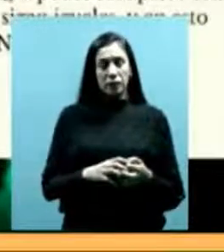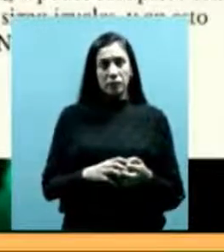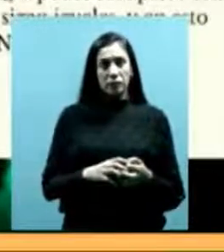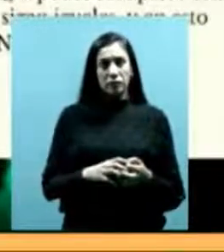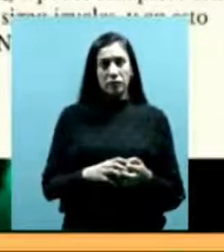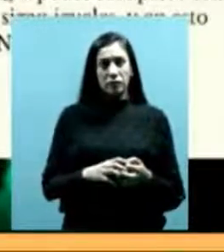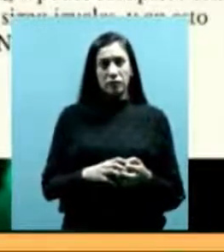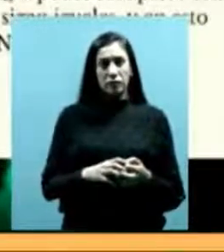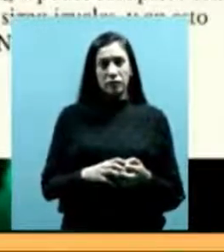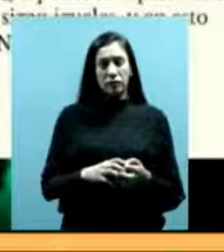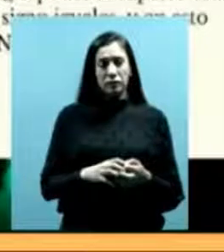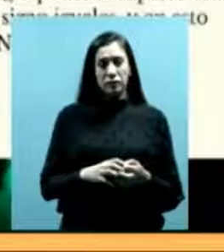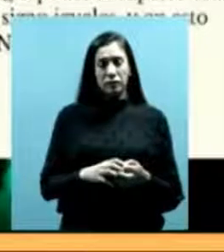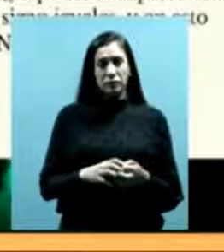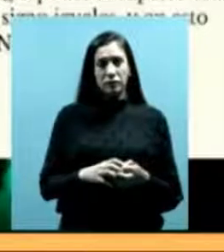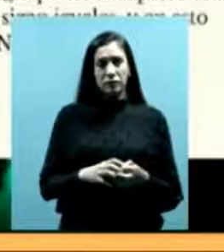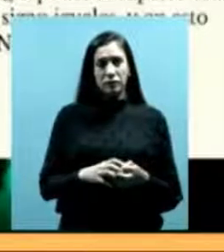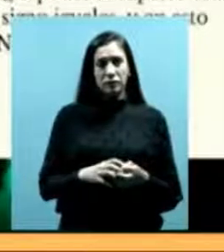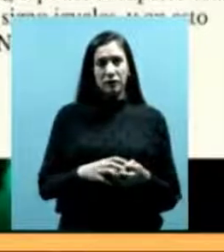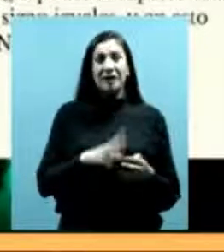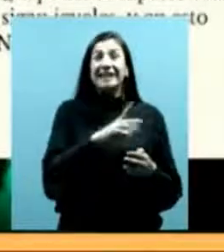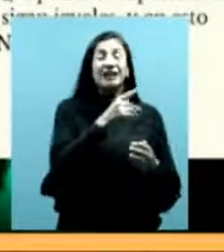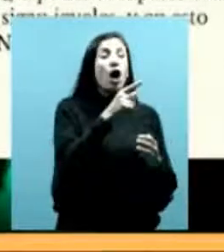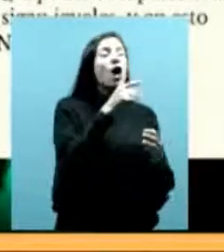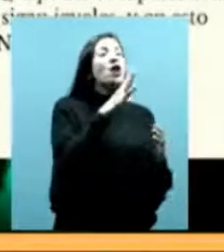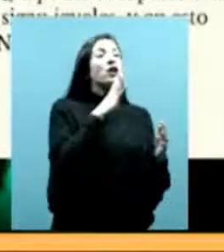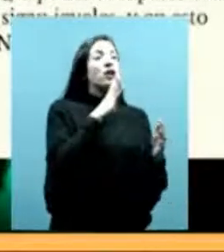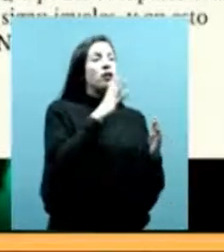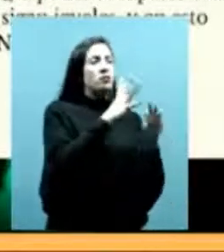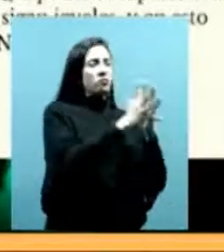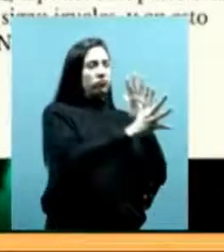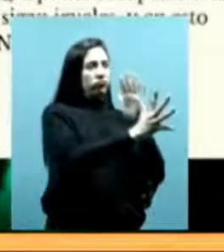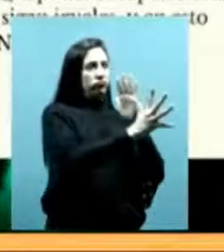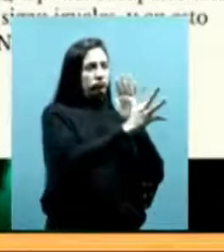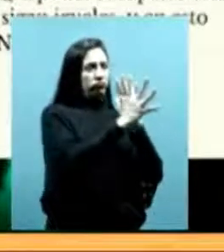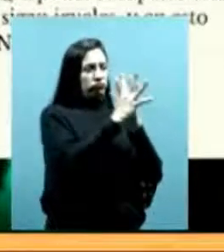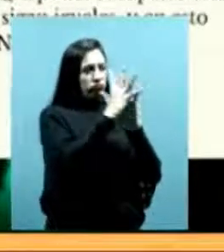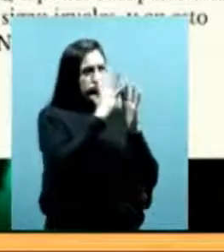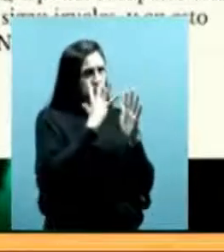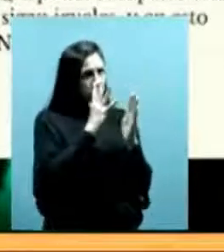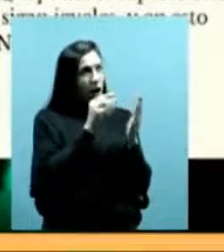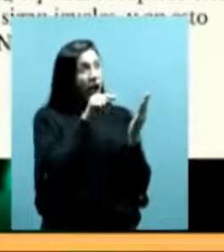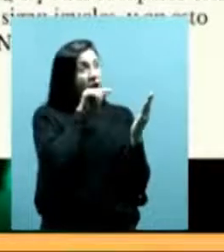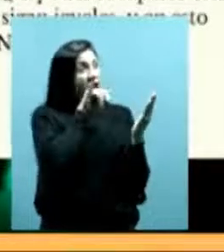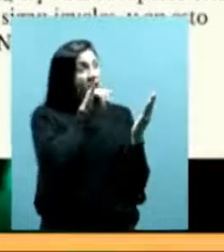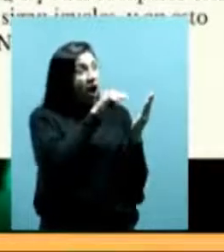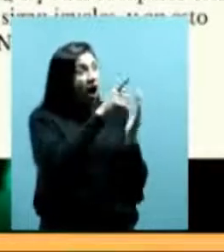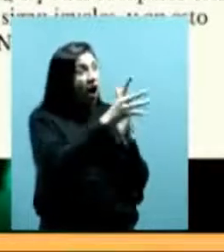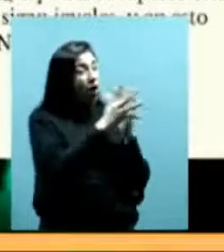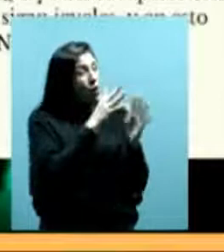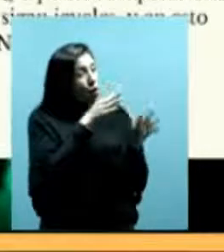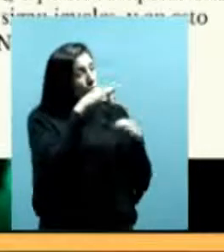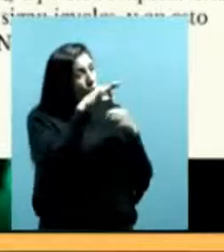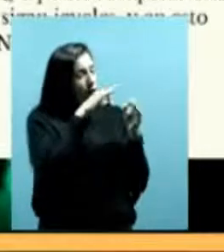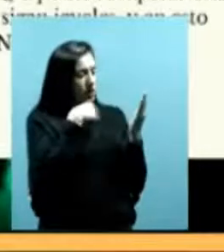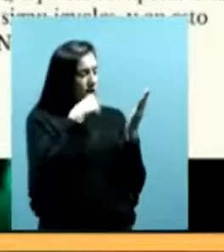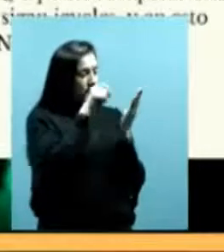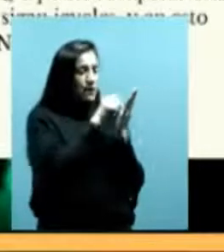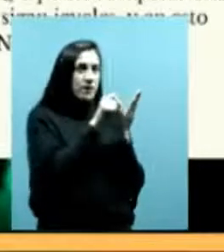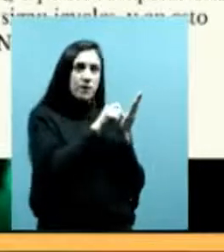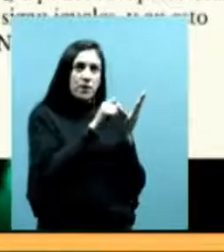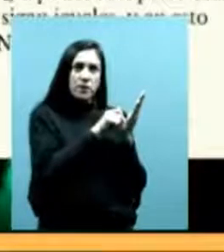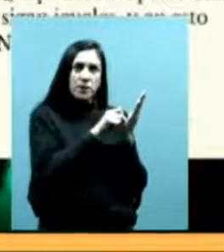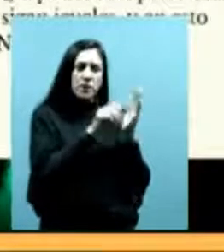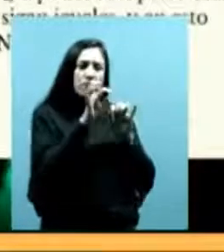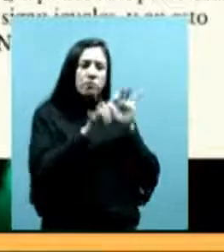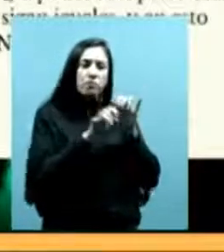antojó, cuenta el relato de alguien que le cuenta, ¿sí? Se le antojó orinar y fue a orinar a un montón de postes que había.